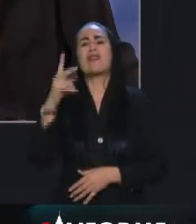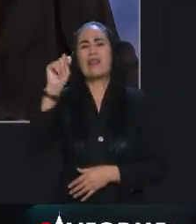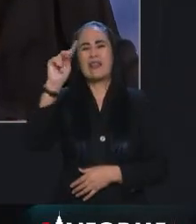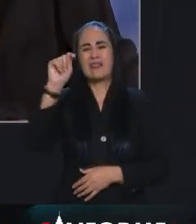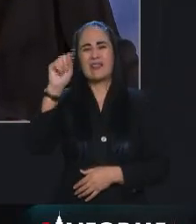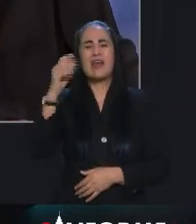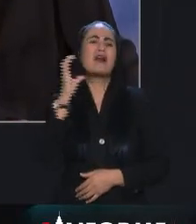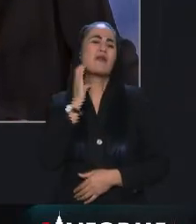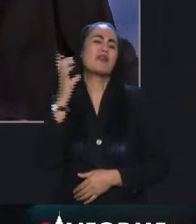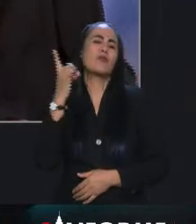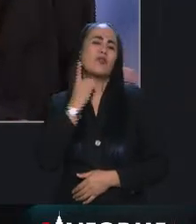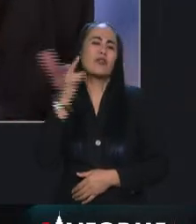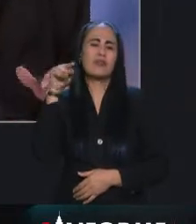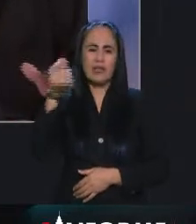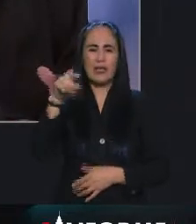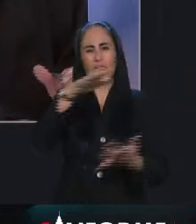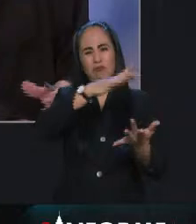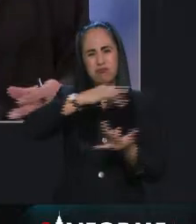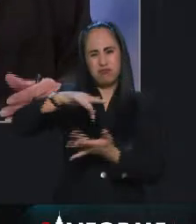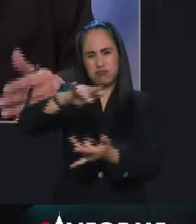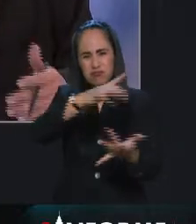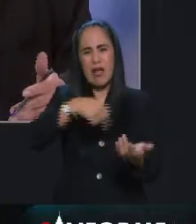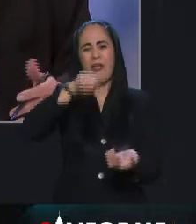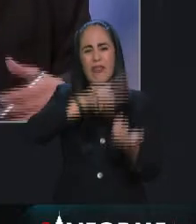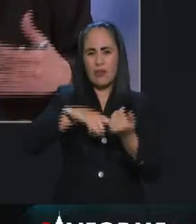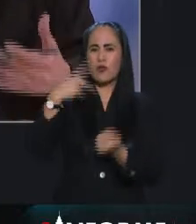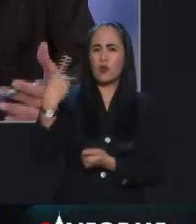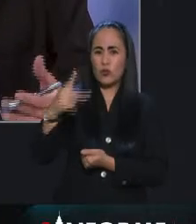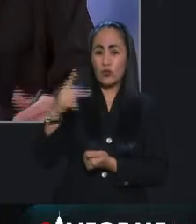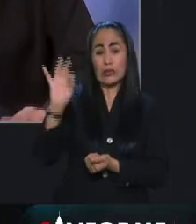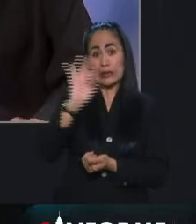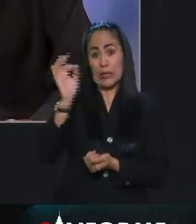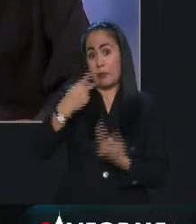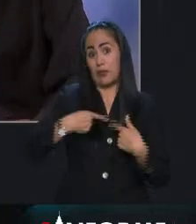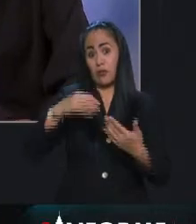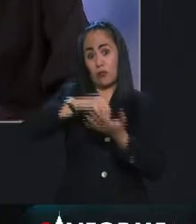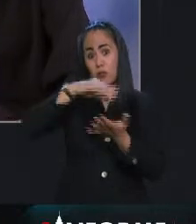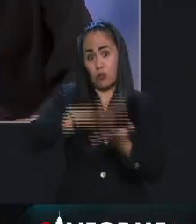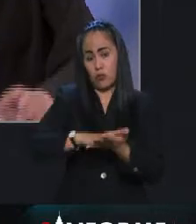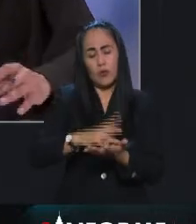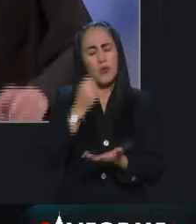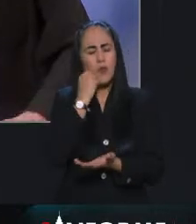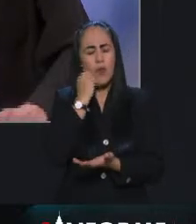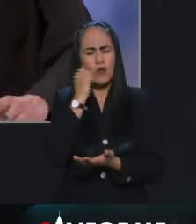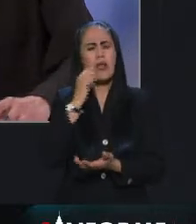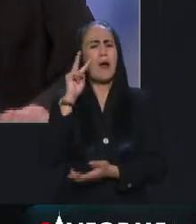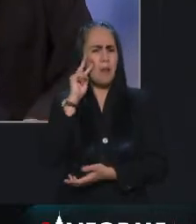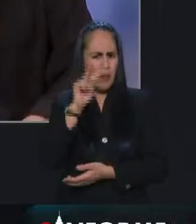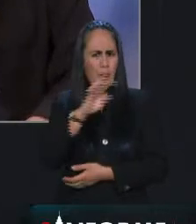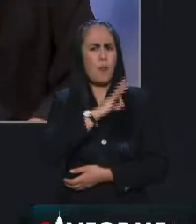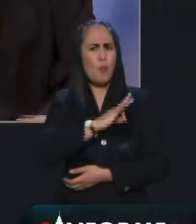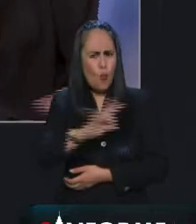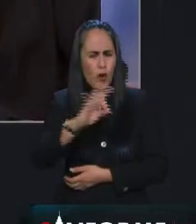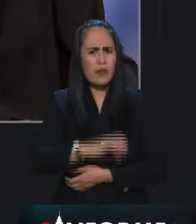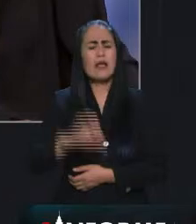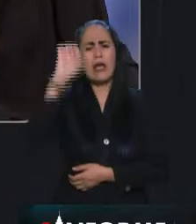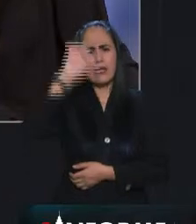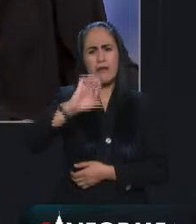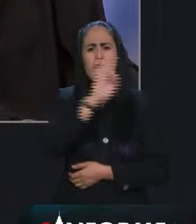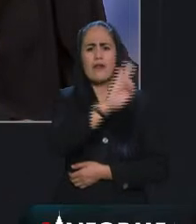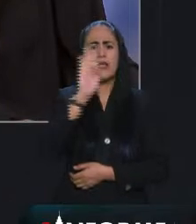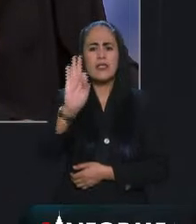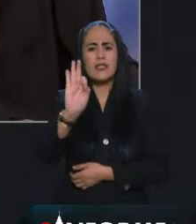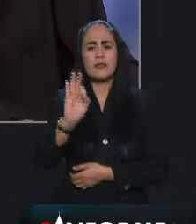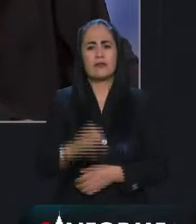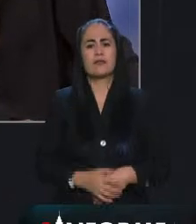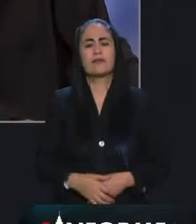sociales también de la Cámara de Diputados para aquellos que no se registren pero si quieran dar seguimiento a este tema y aquí le ponemos cuáles son las fechas en